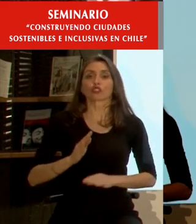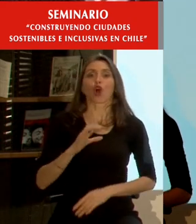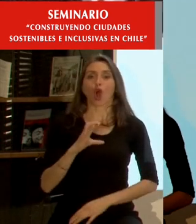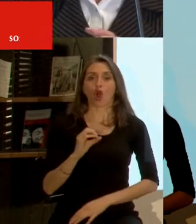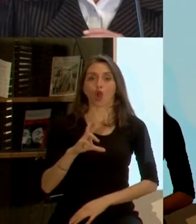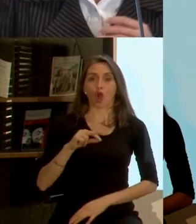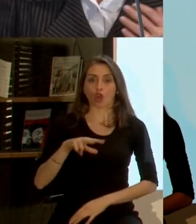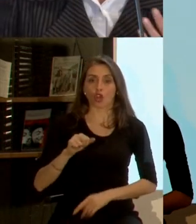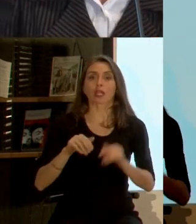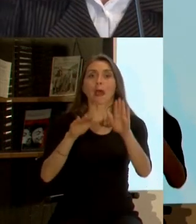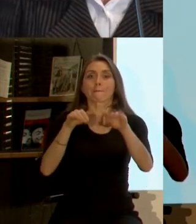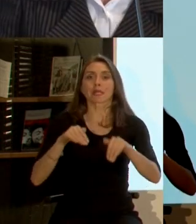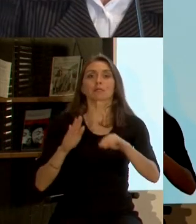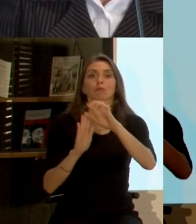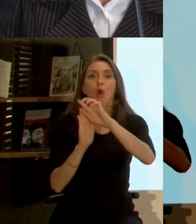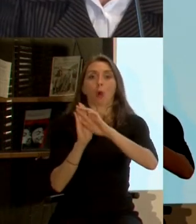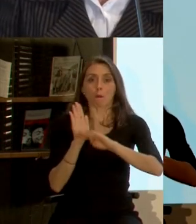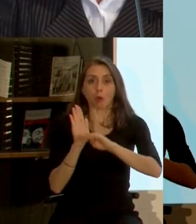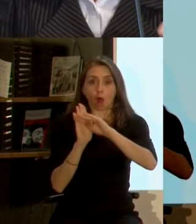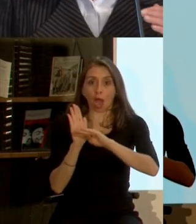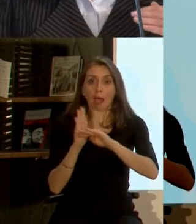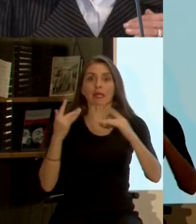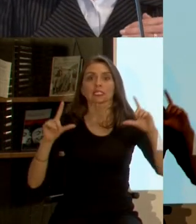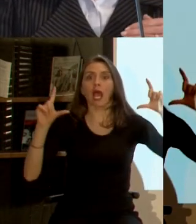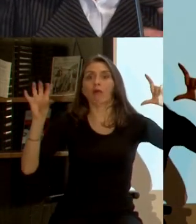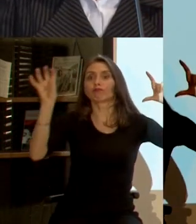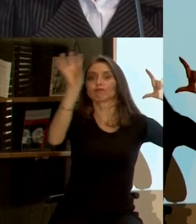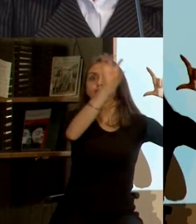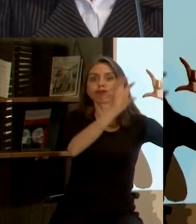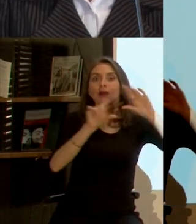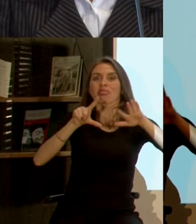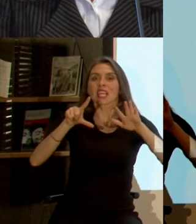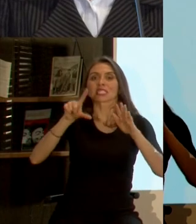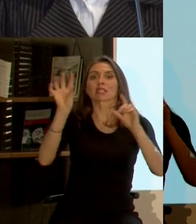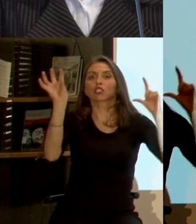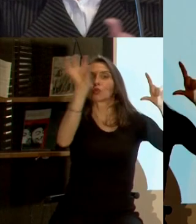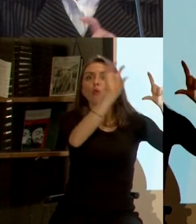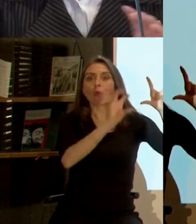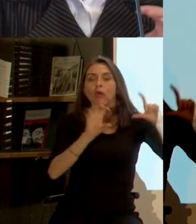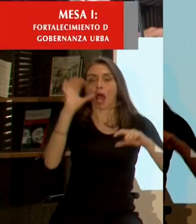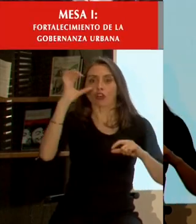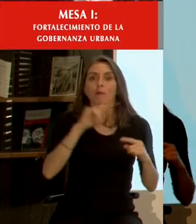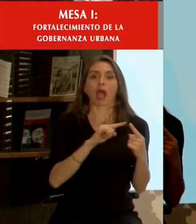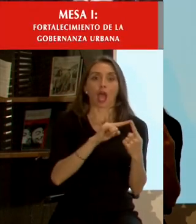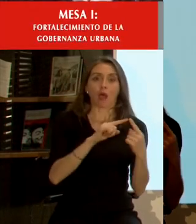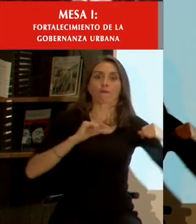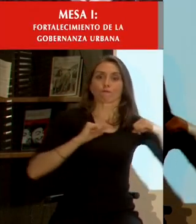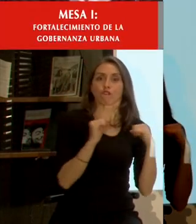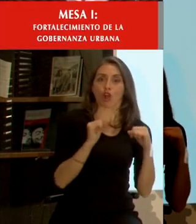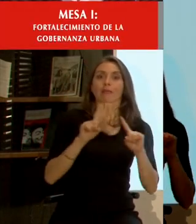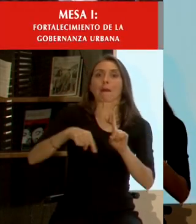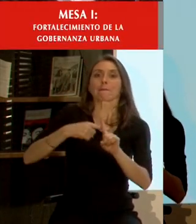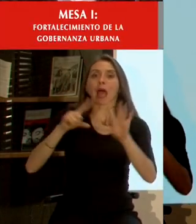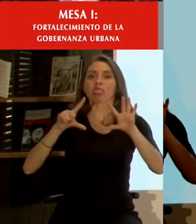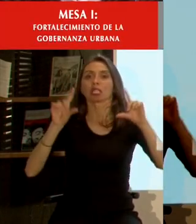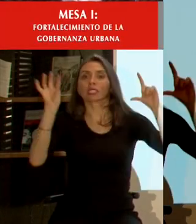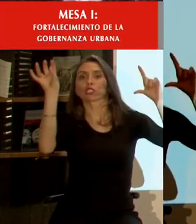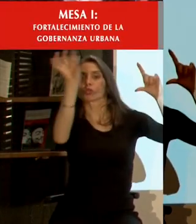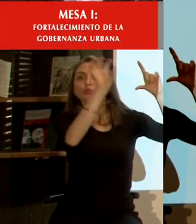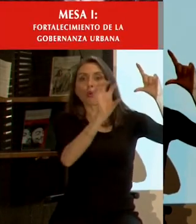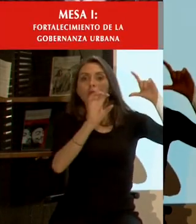tiene este mismo programa en más de 17 ciudades entonces no sólo información de Bogotá sino de 17 ciudades